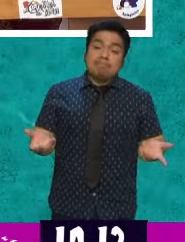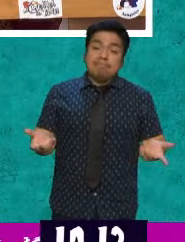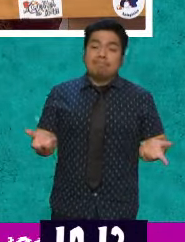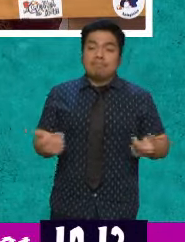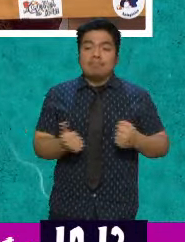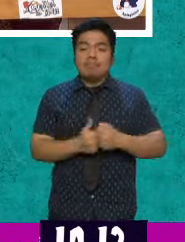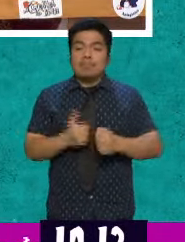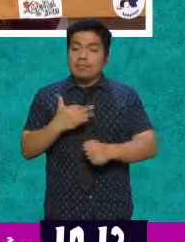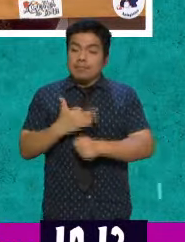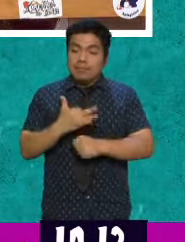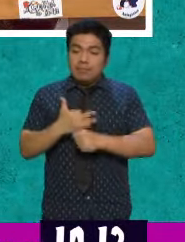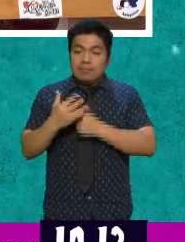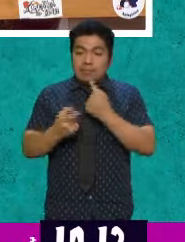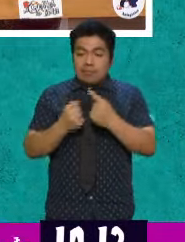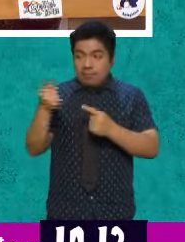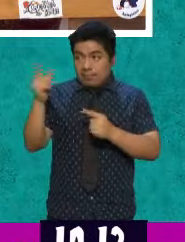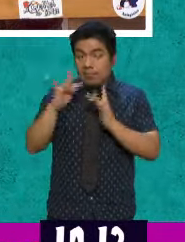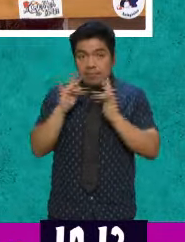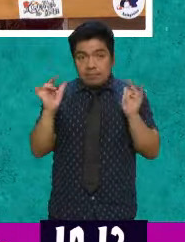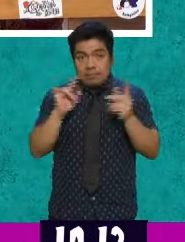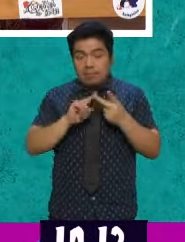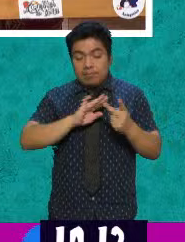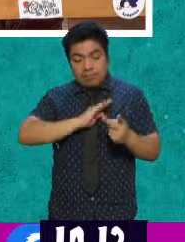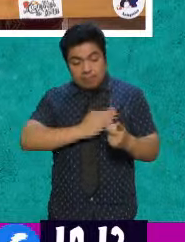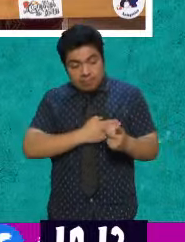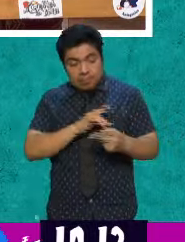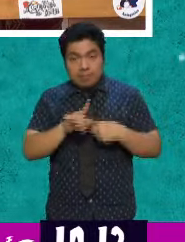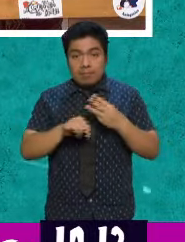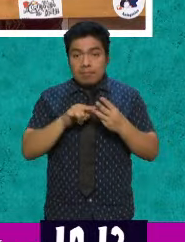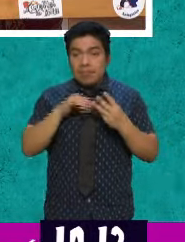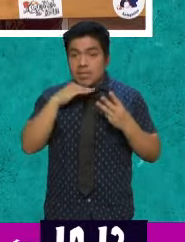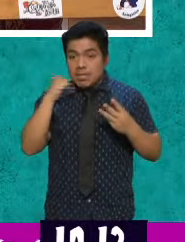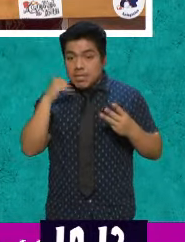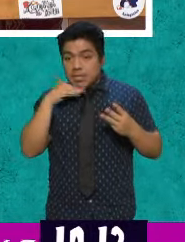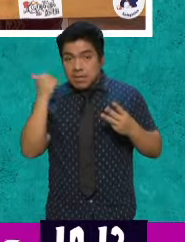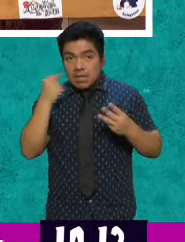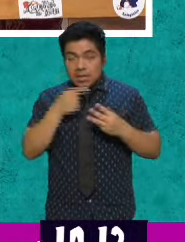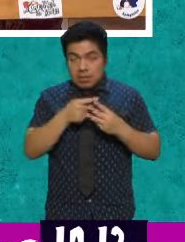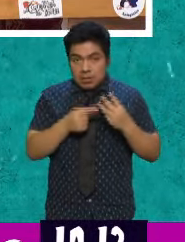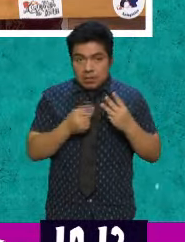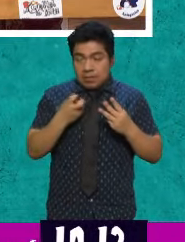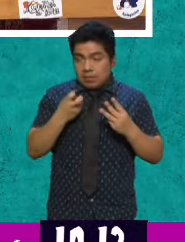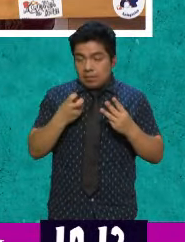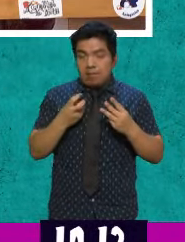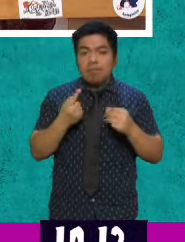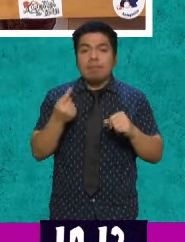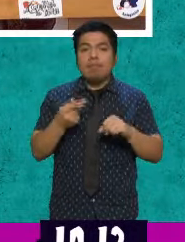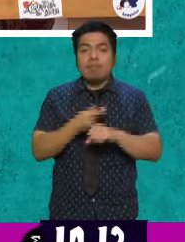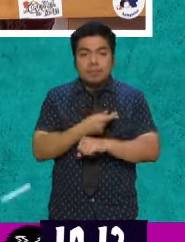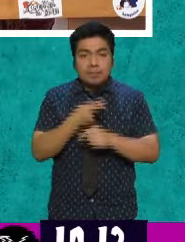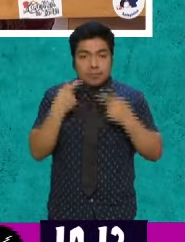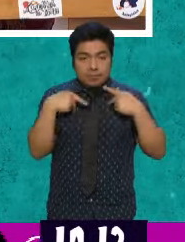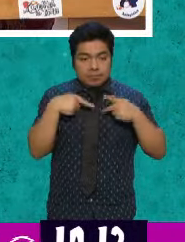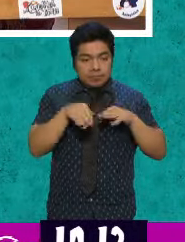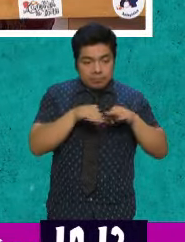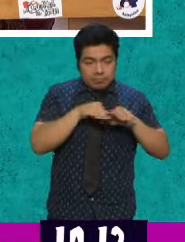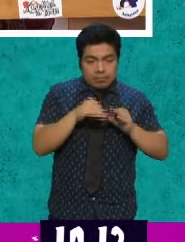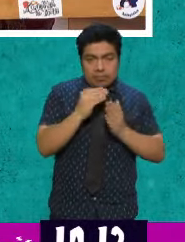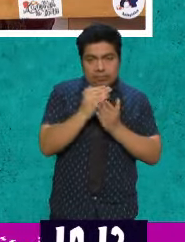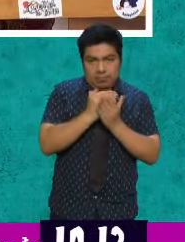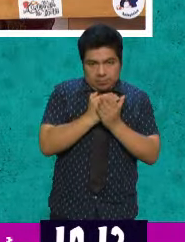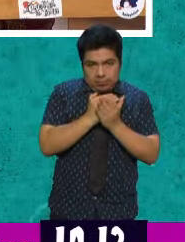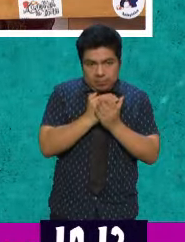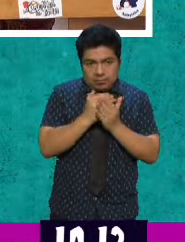experimentos en Francia, en España y en Alemania sobre esa línea. ¿Qué tal si la gente trabaja menos, tiene más